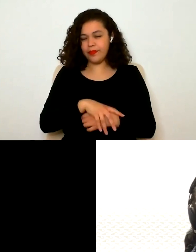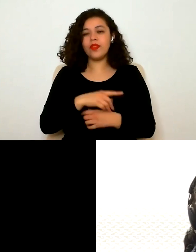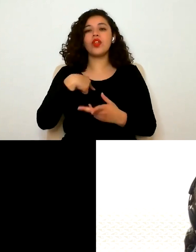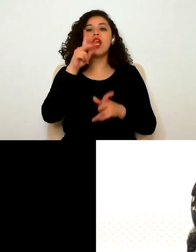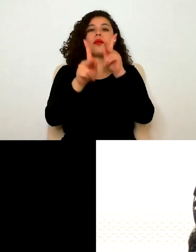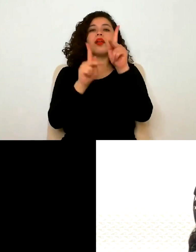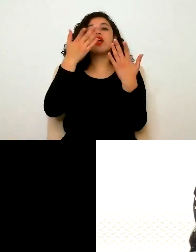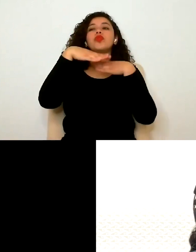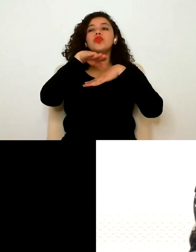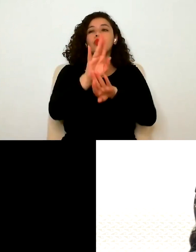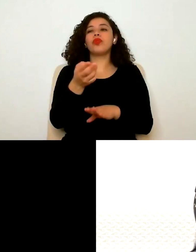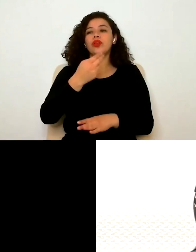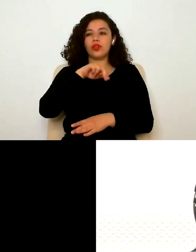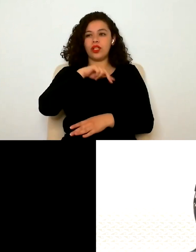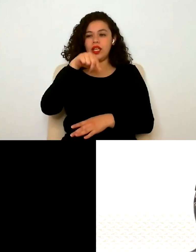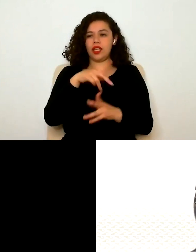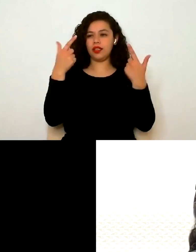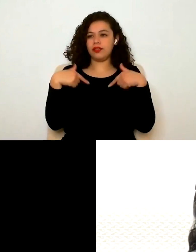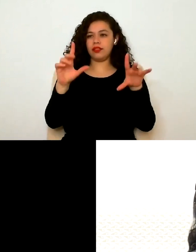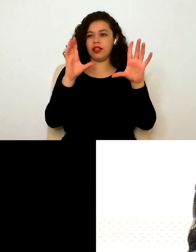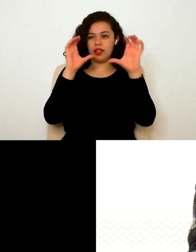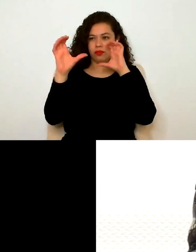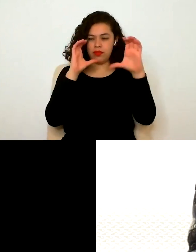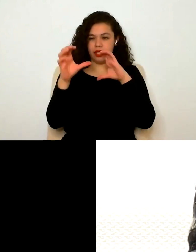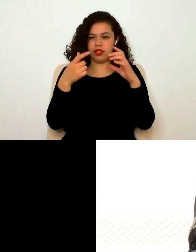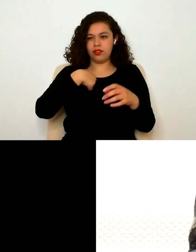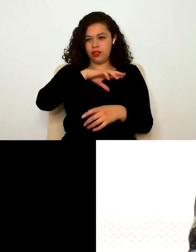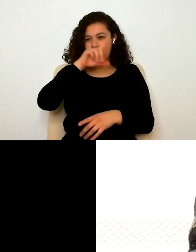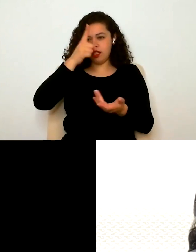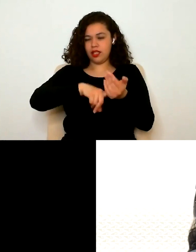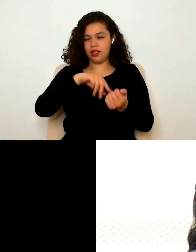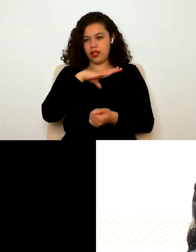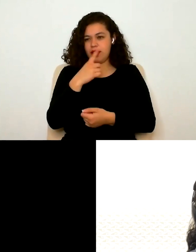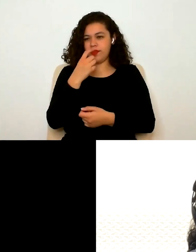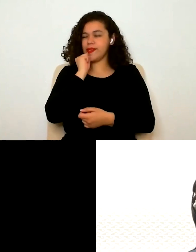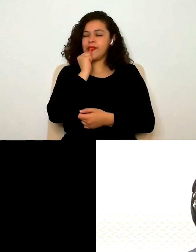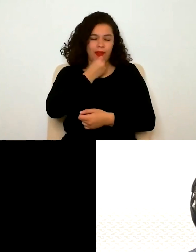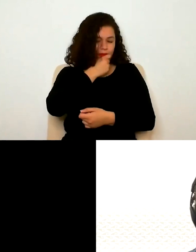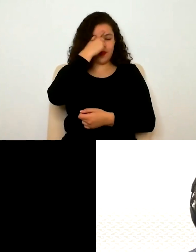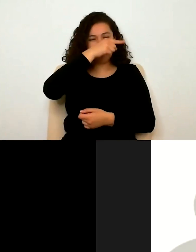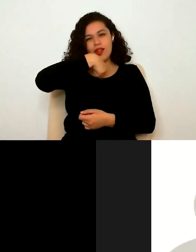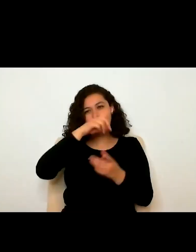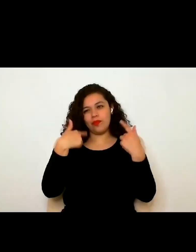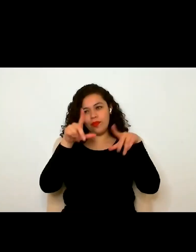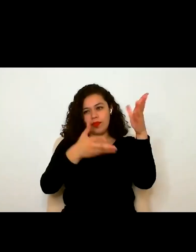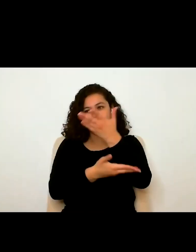lo que nosotros contamos en las plataformas de comunicación. Un segundo para compartir mi pantalla.